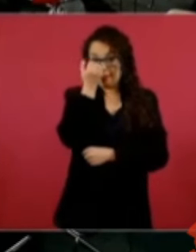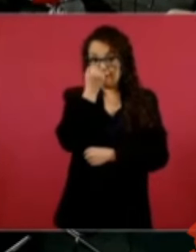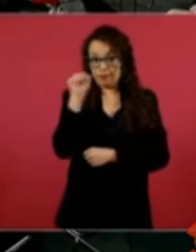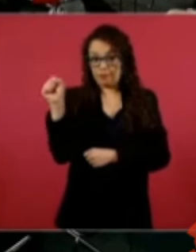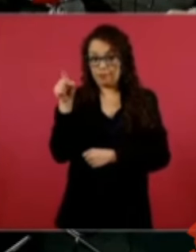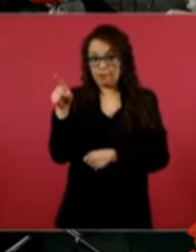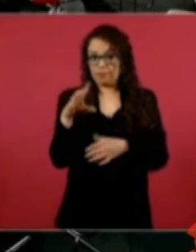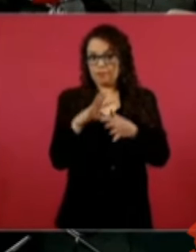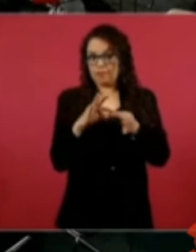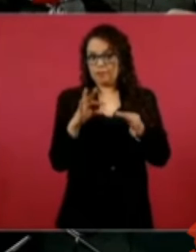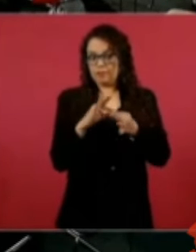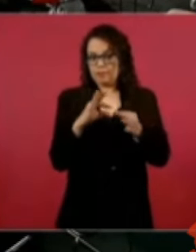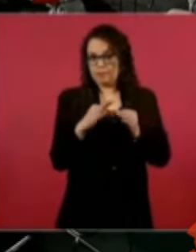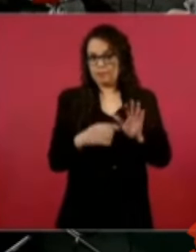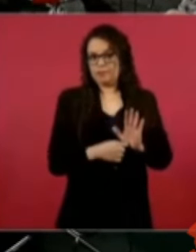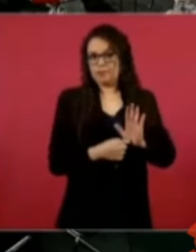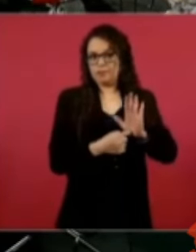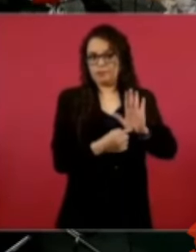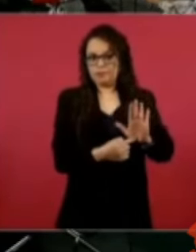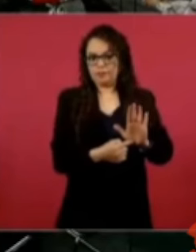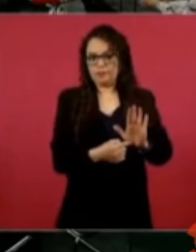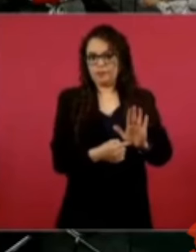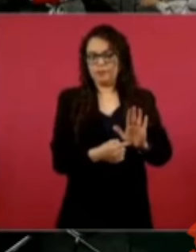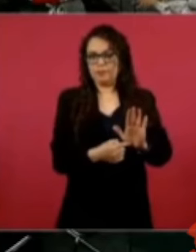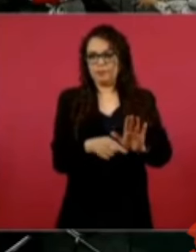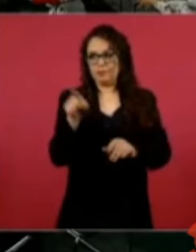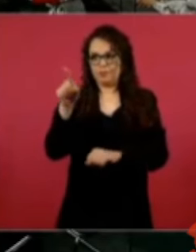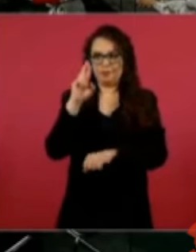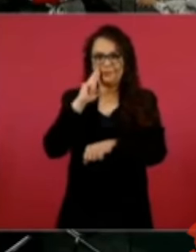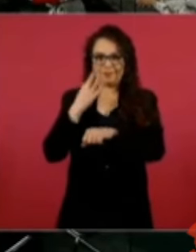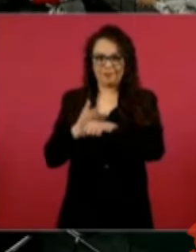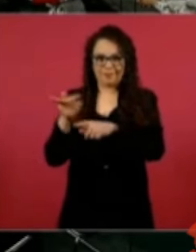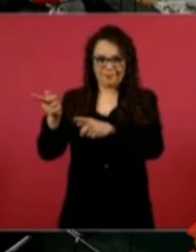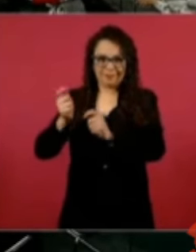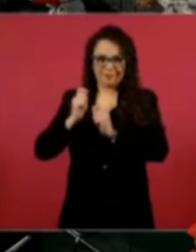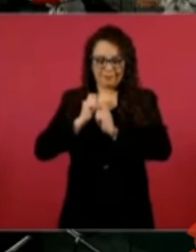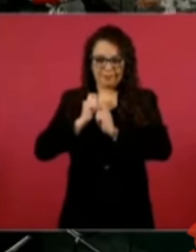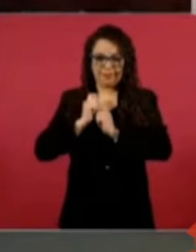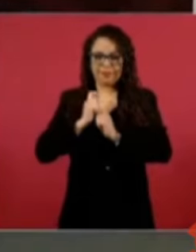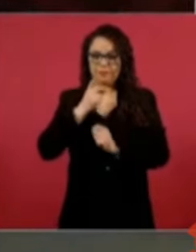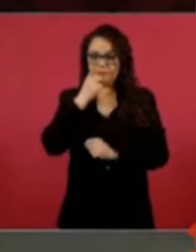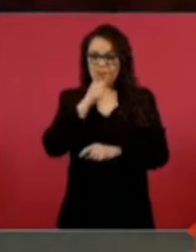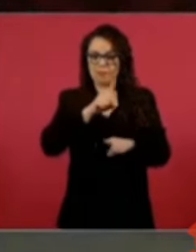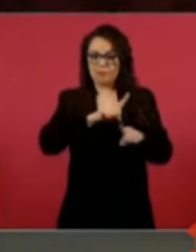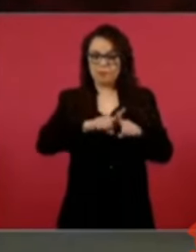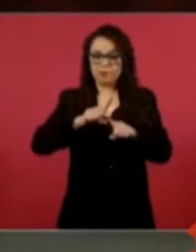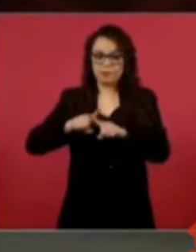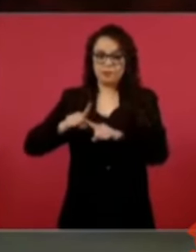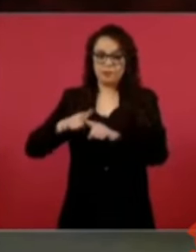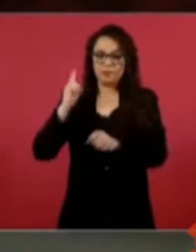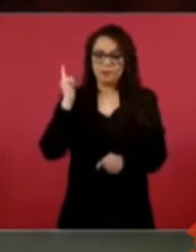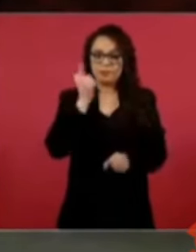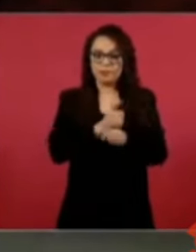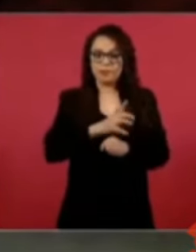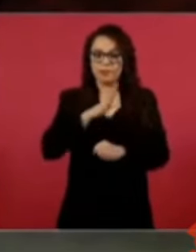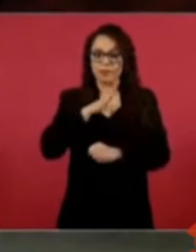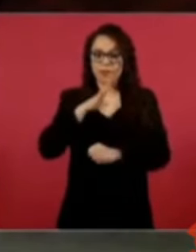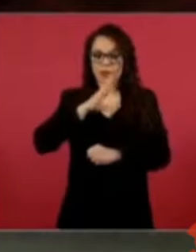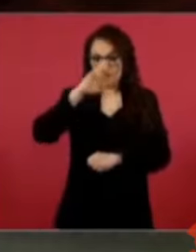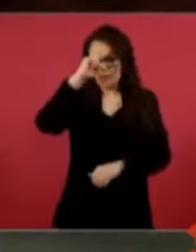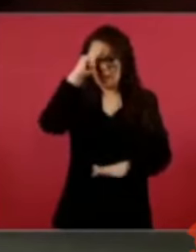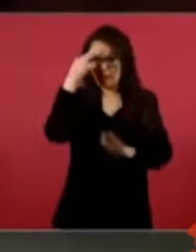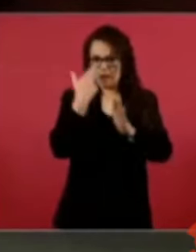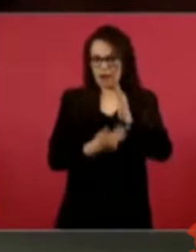responsables. Bueno, se tienen identificadas diversas páginas en redes donde se identifica una alianza delictiva entre